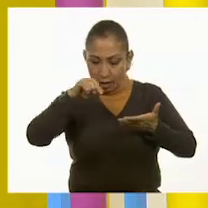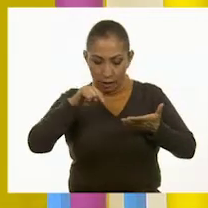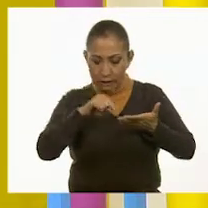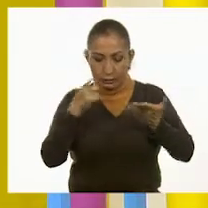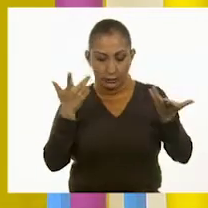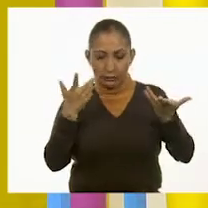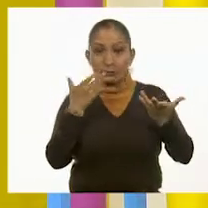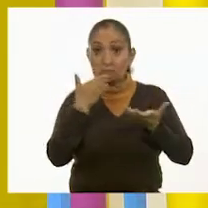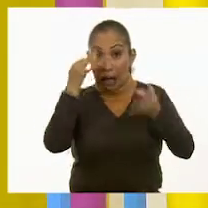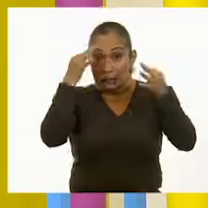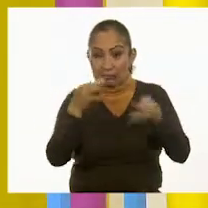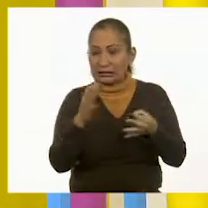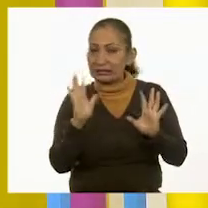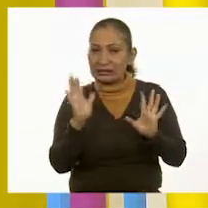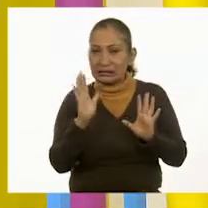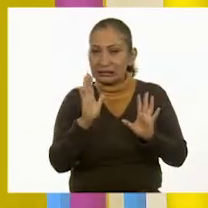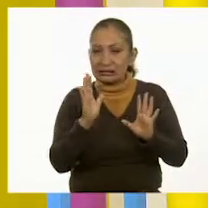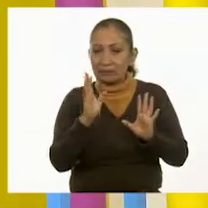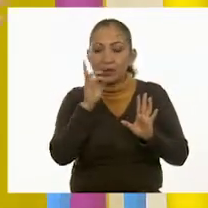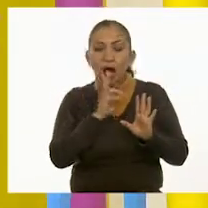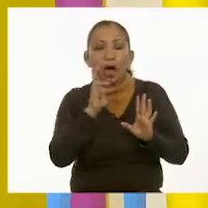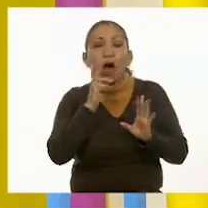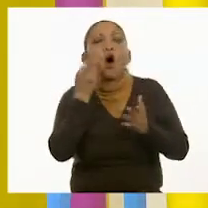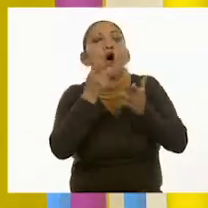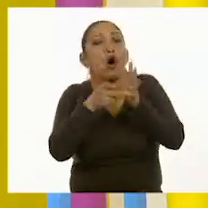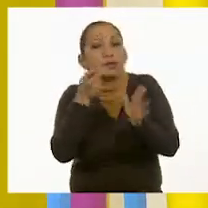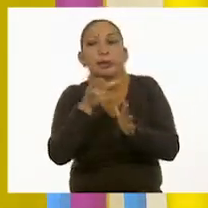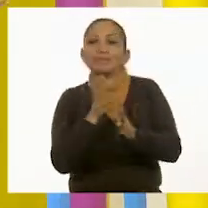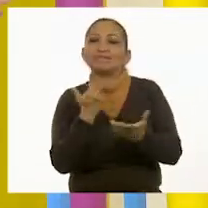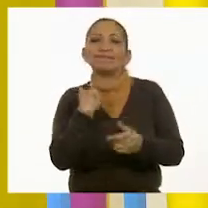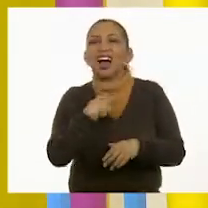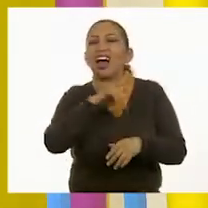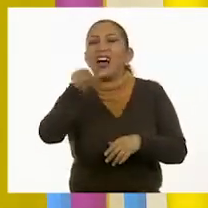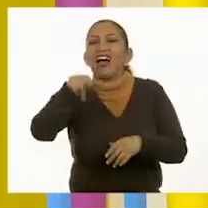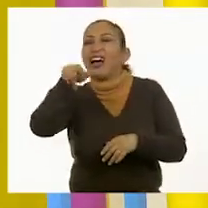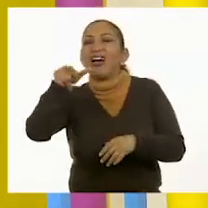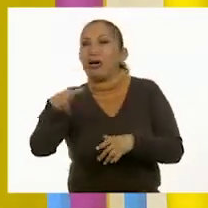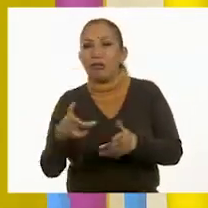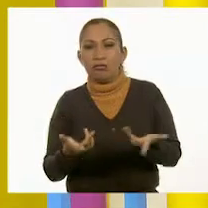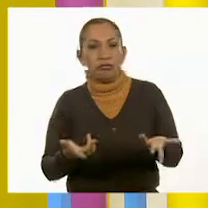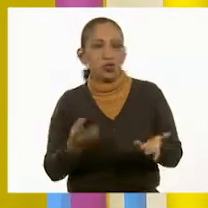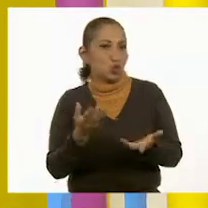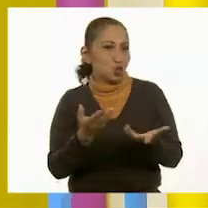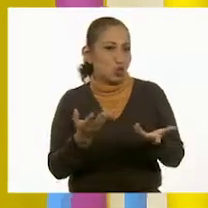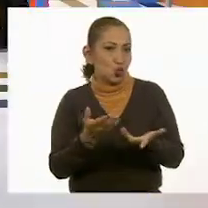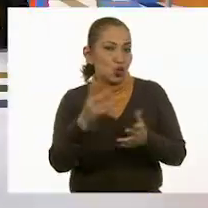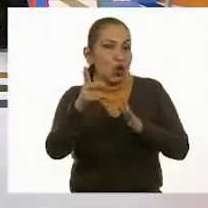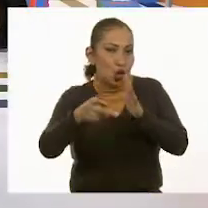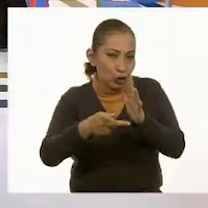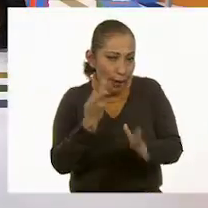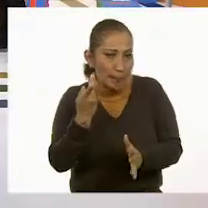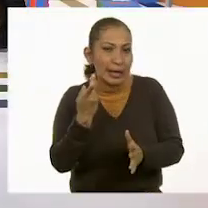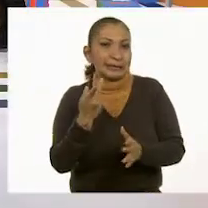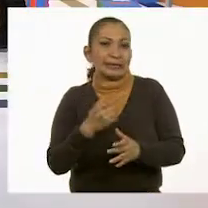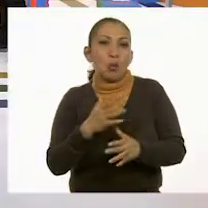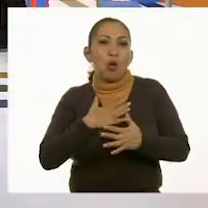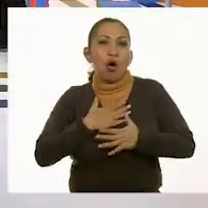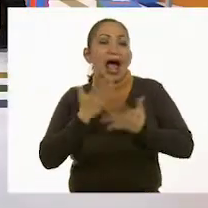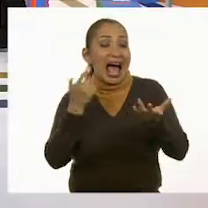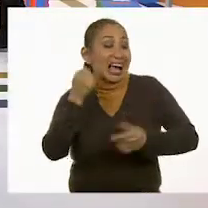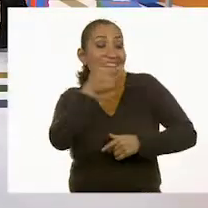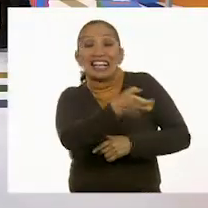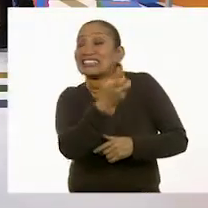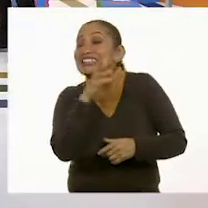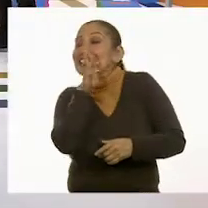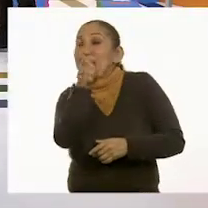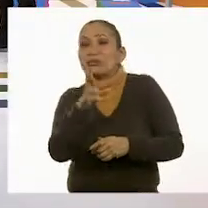y no hiciste el volver a contar. No, eso sí no lo hice. Yo creo fue exceso de confianza. Sí, y yo